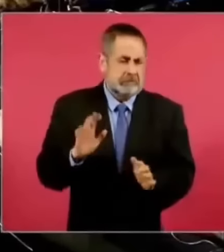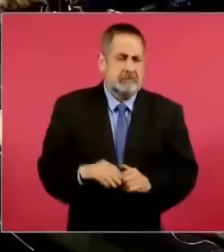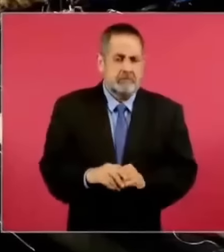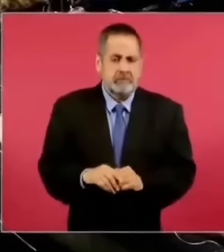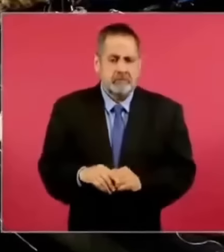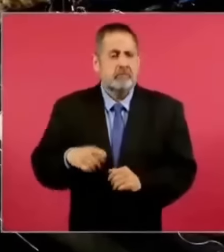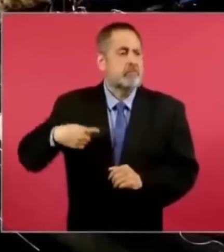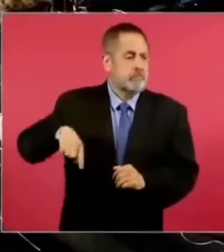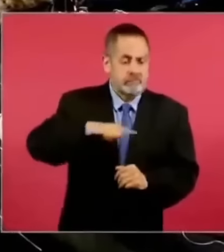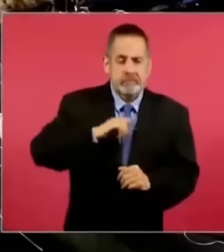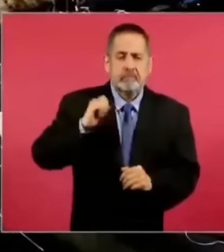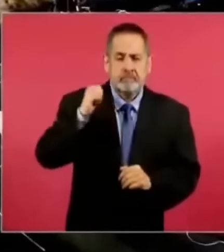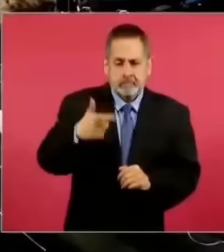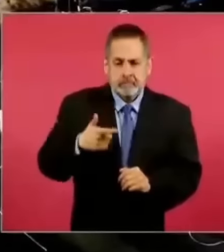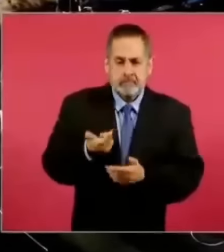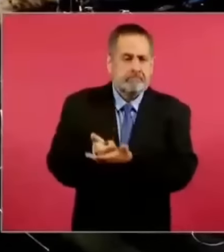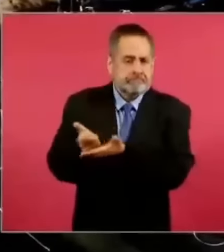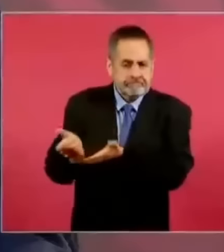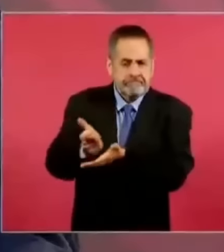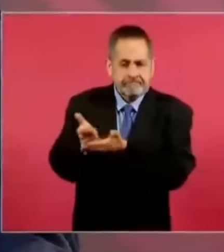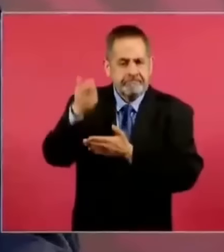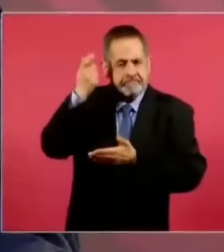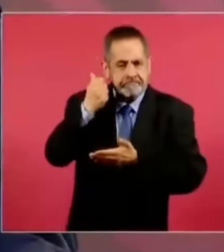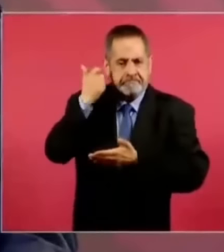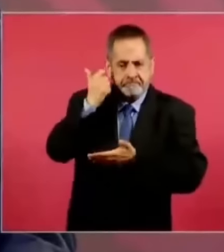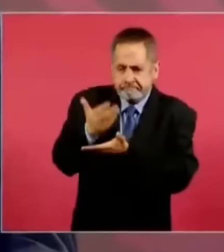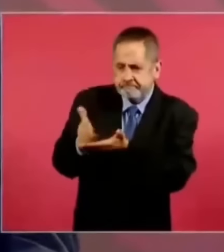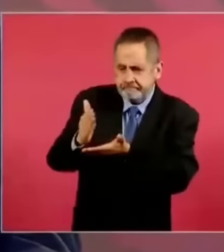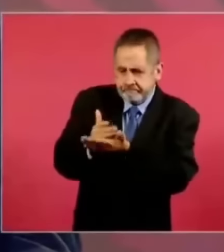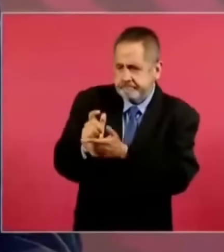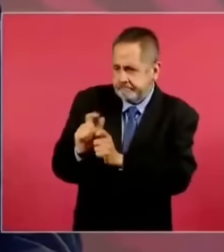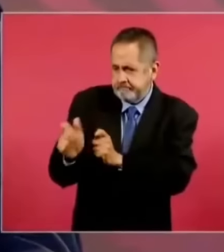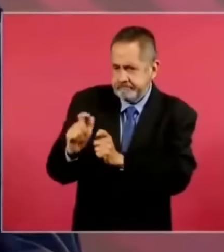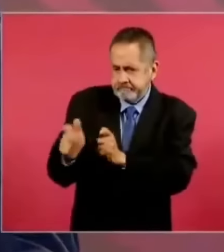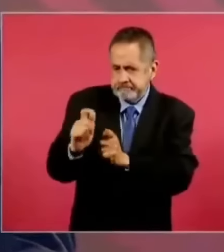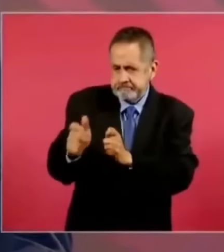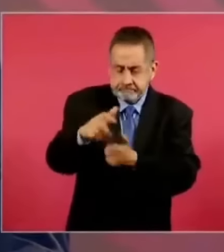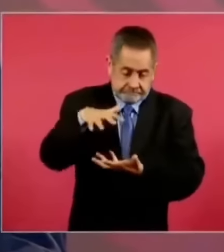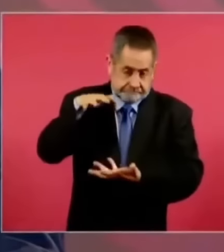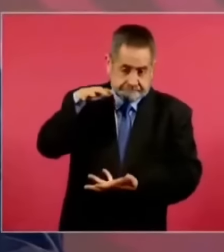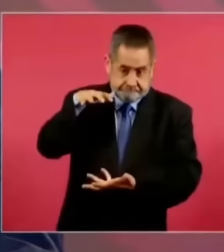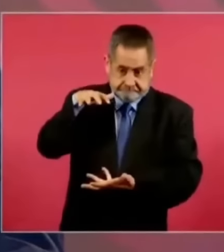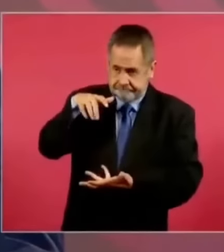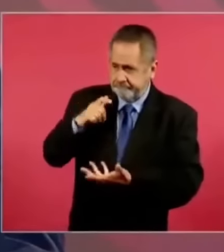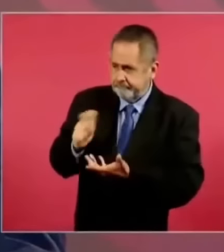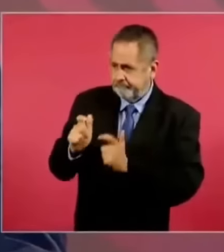reciben cuando menos una pequeña porción del presupuesto.